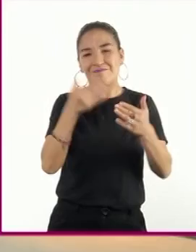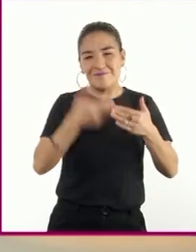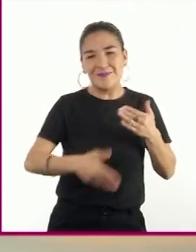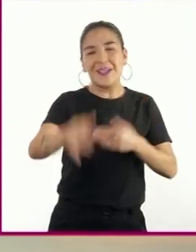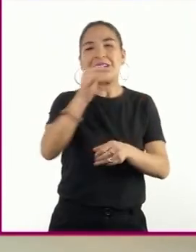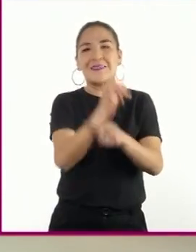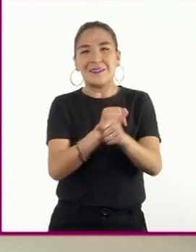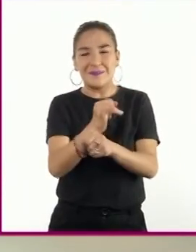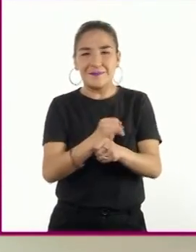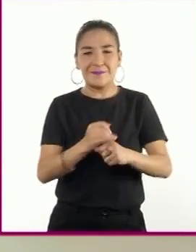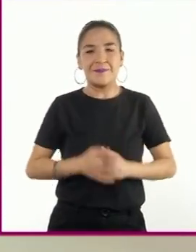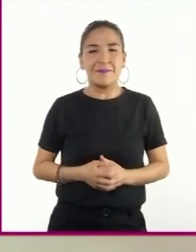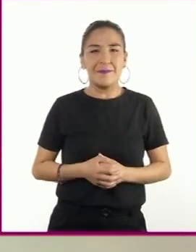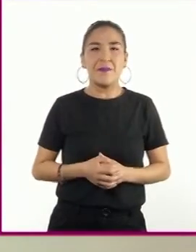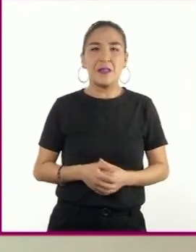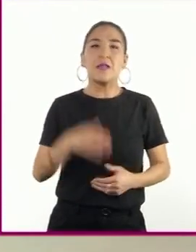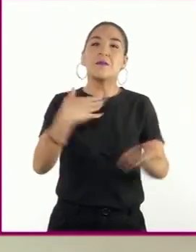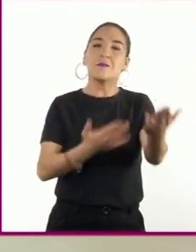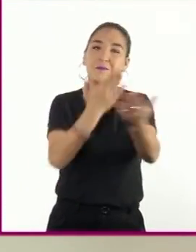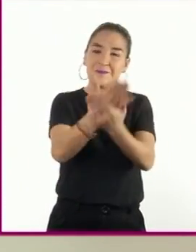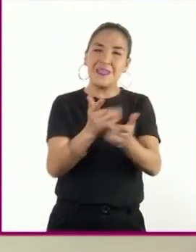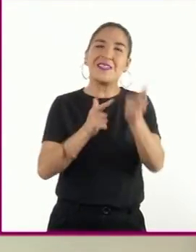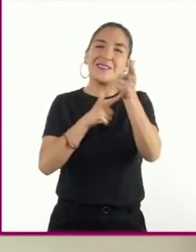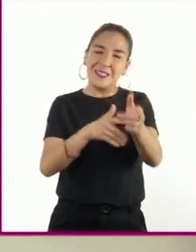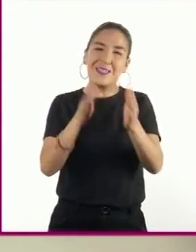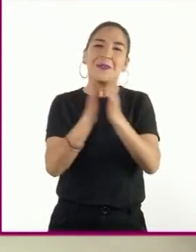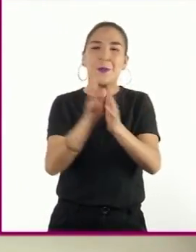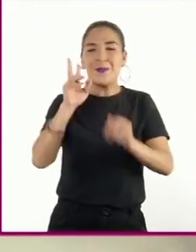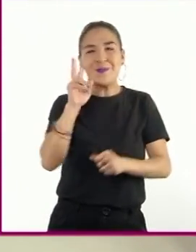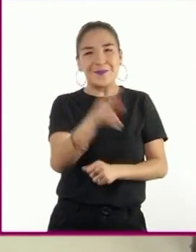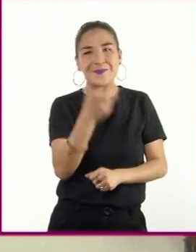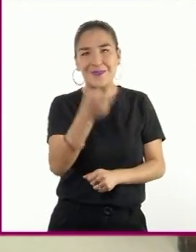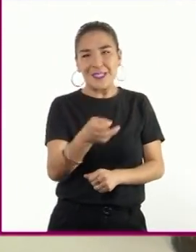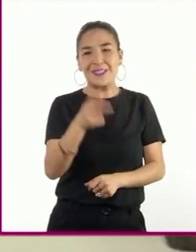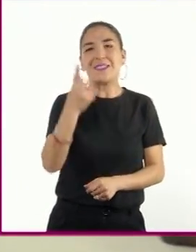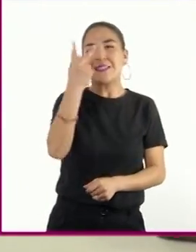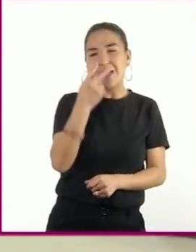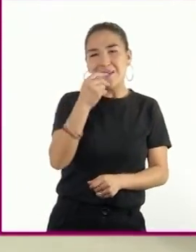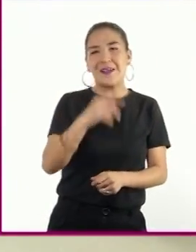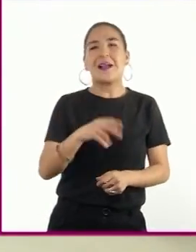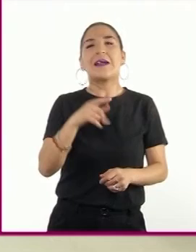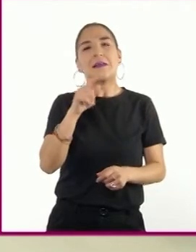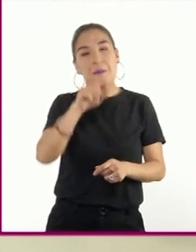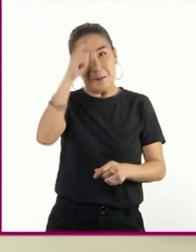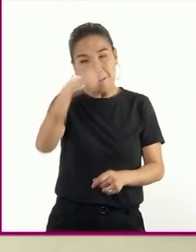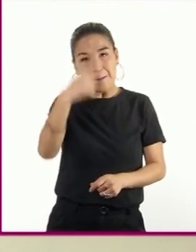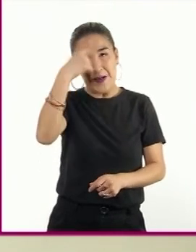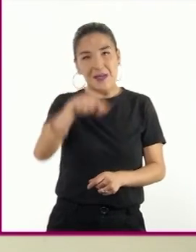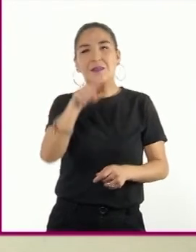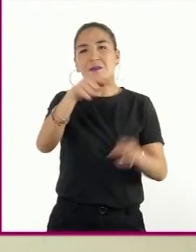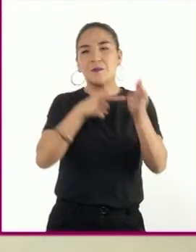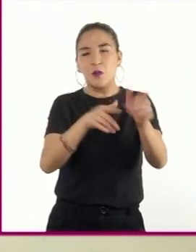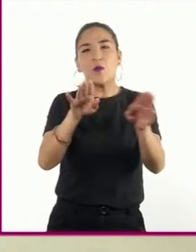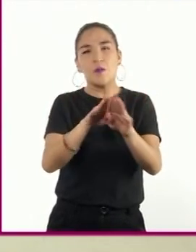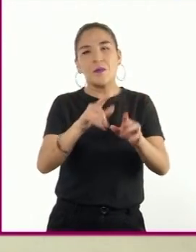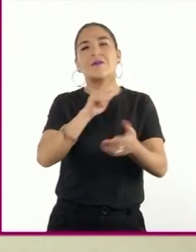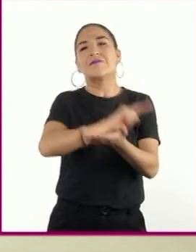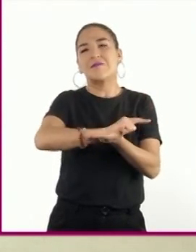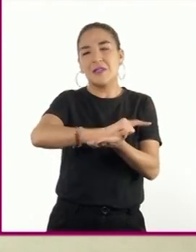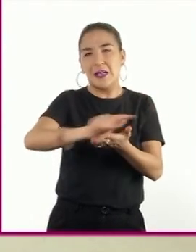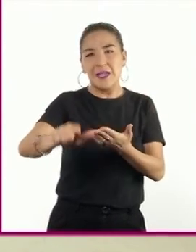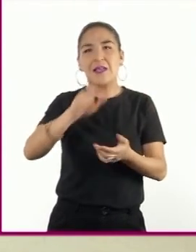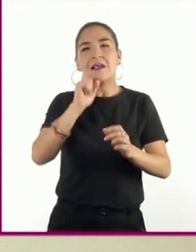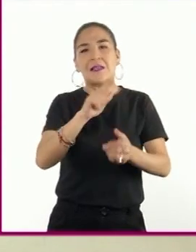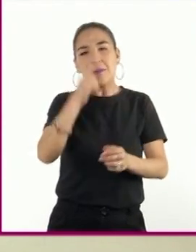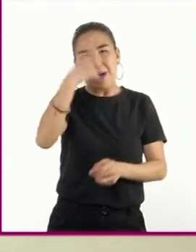por explorar y descubrir. Les pedimos que sigan en sintonía con nosotros y continúen llevando a cabo todas las medidas de higiene